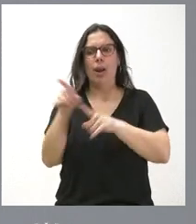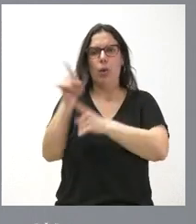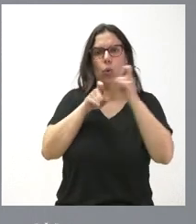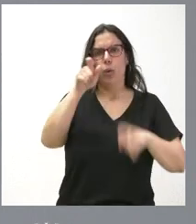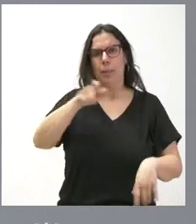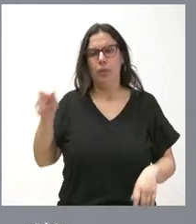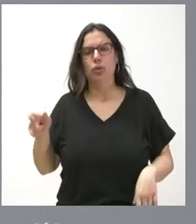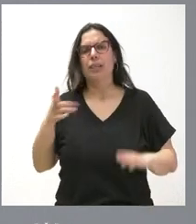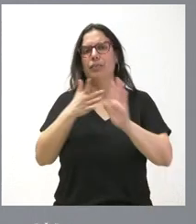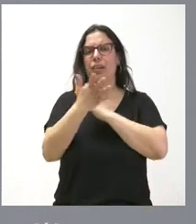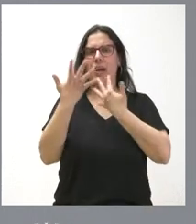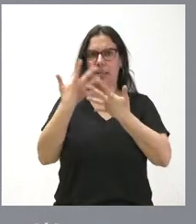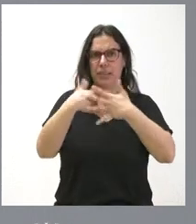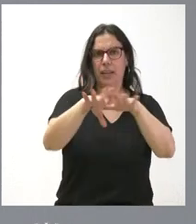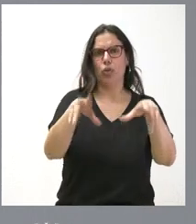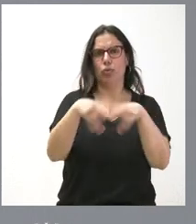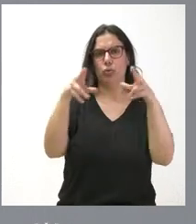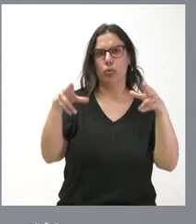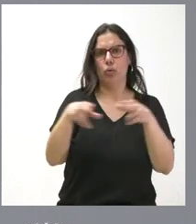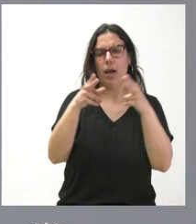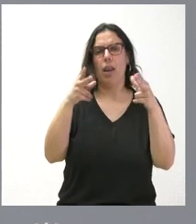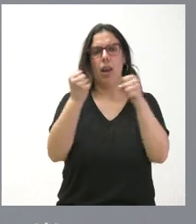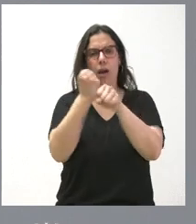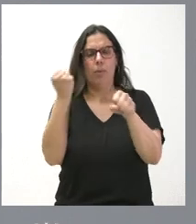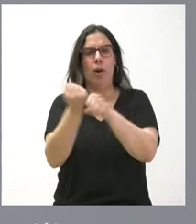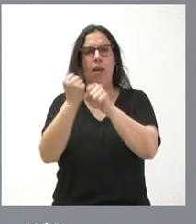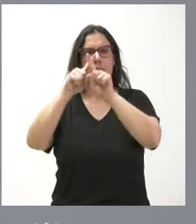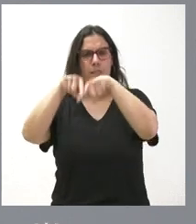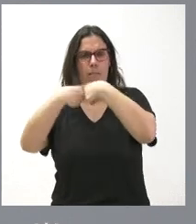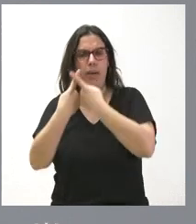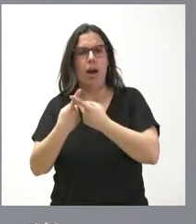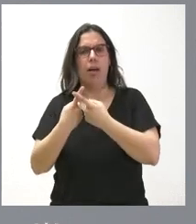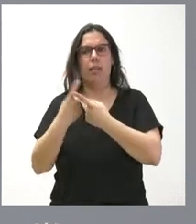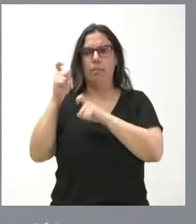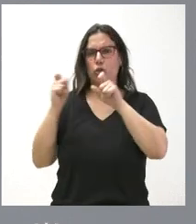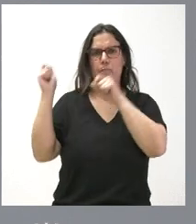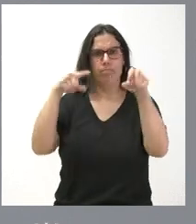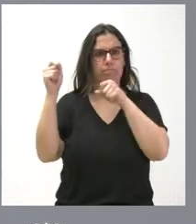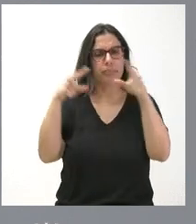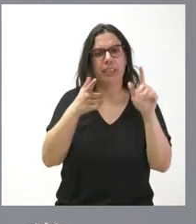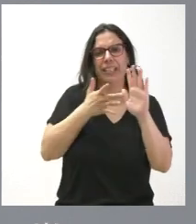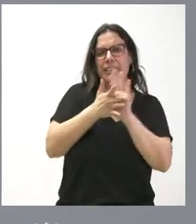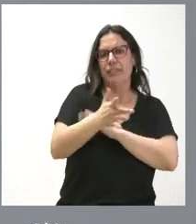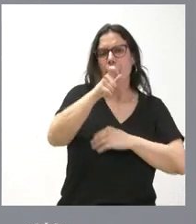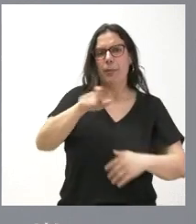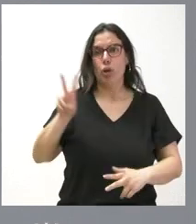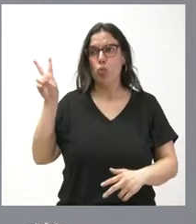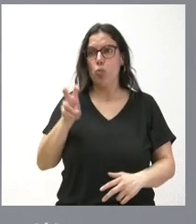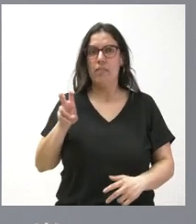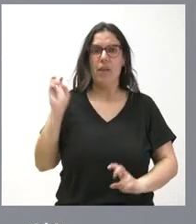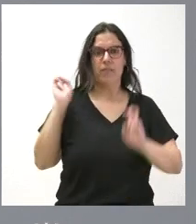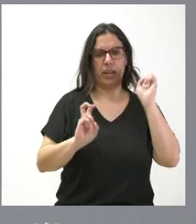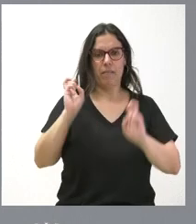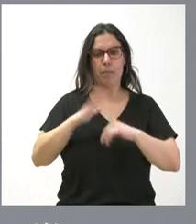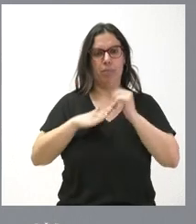que supone integración social, laboral y familiar de inmigrantes, que supone que nuevas personas vengan a construir